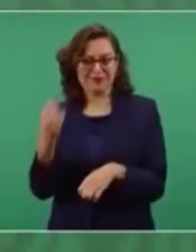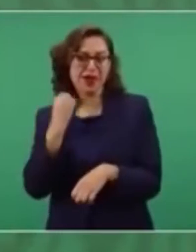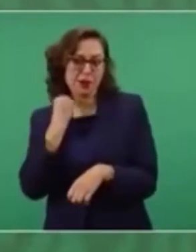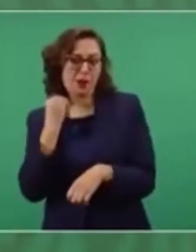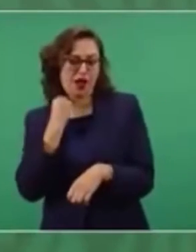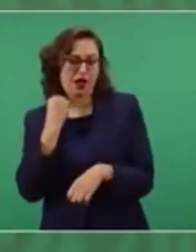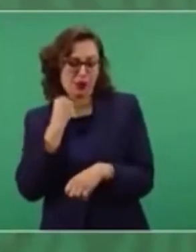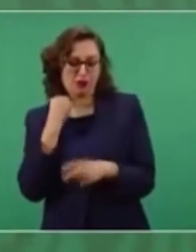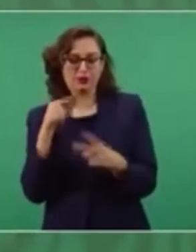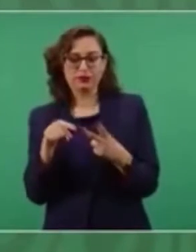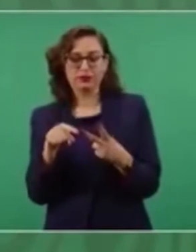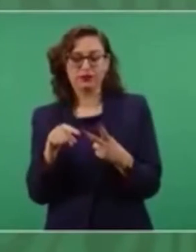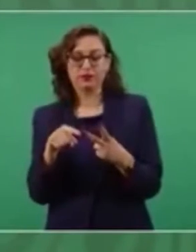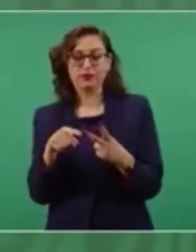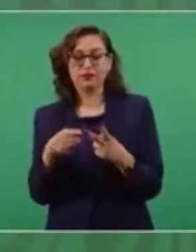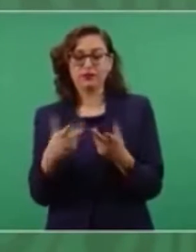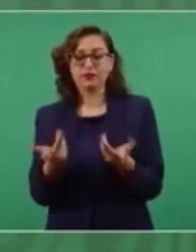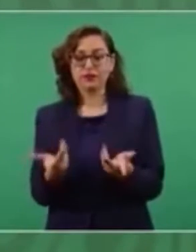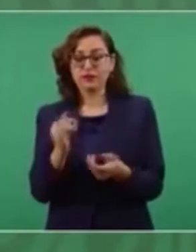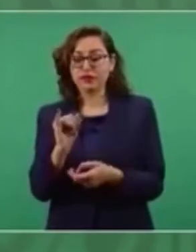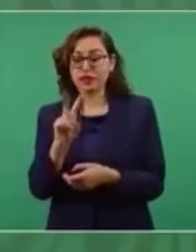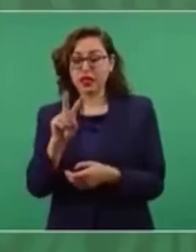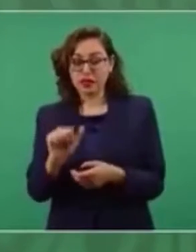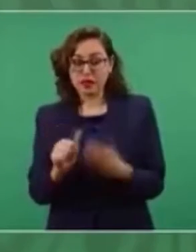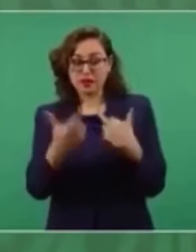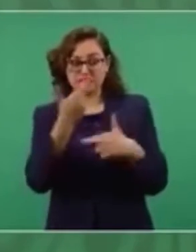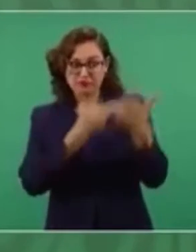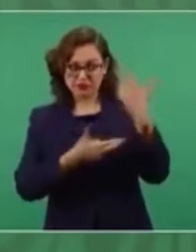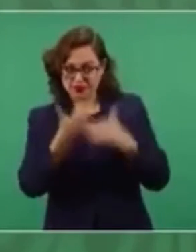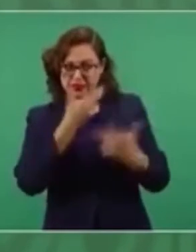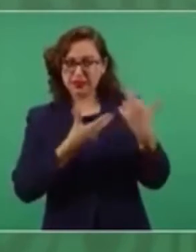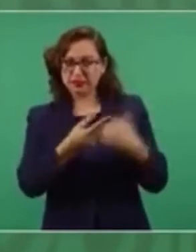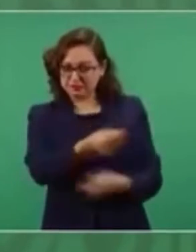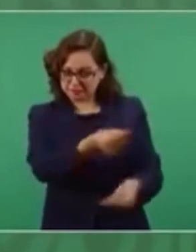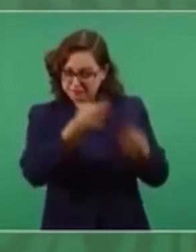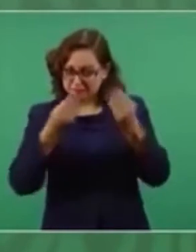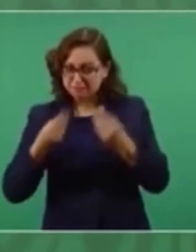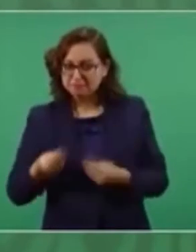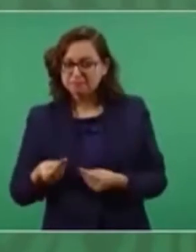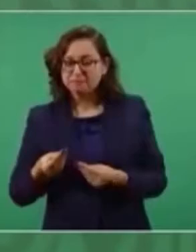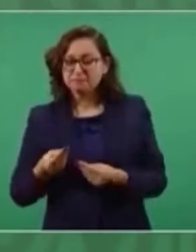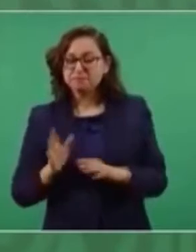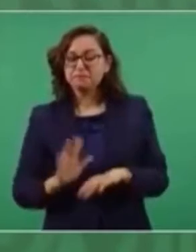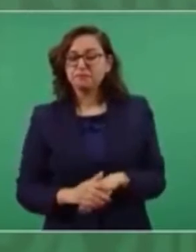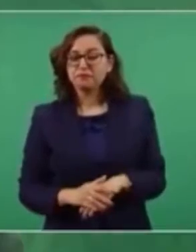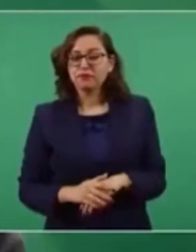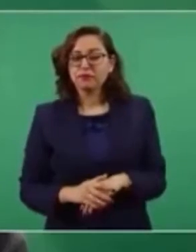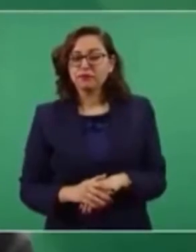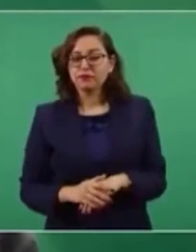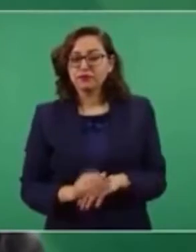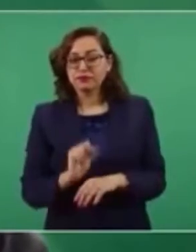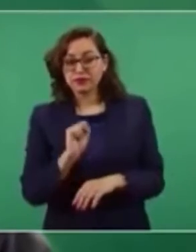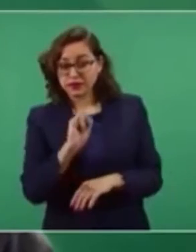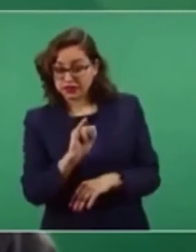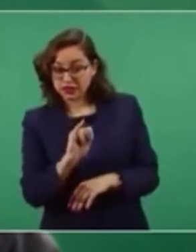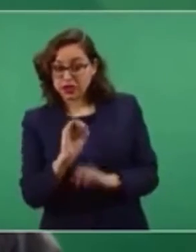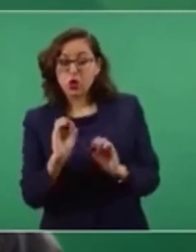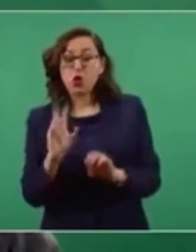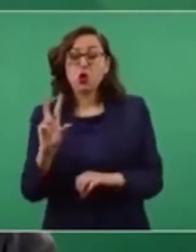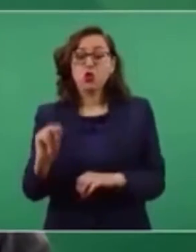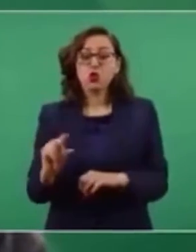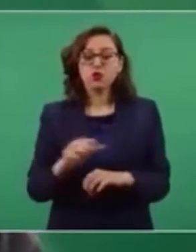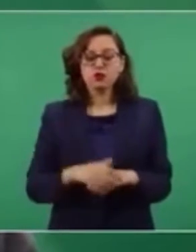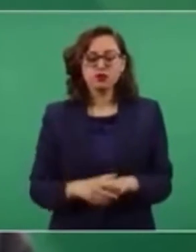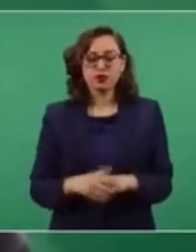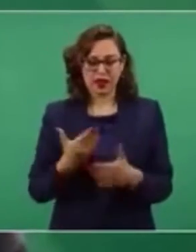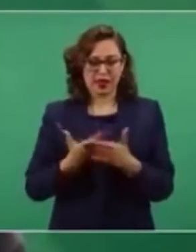que les devolvieran el IVA entrando el gobierno de Vicente